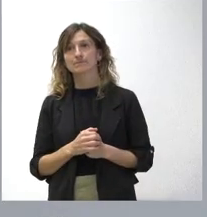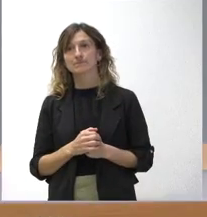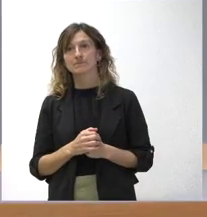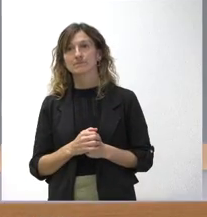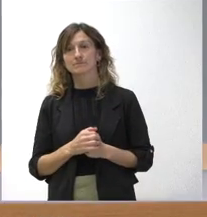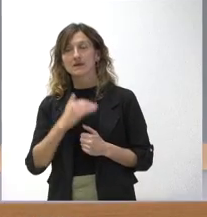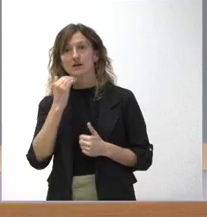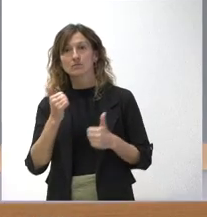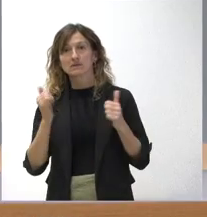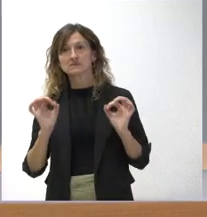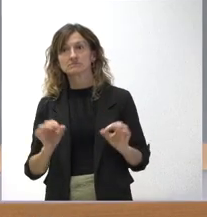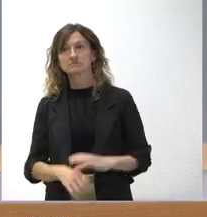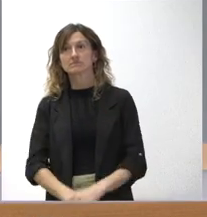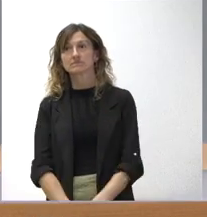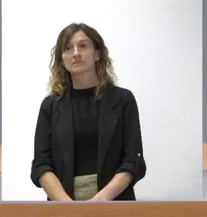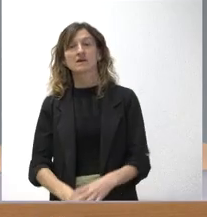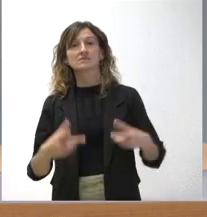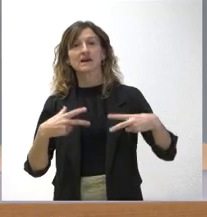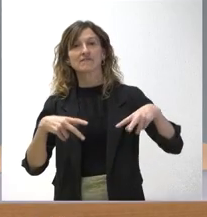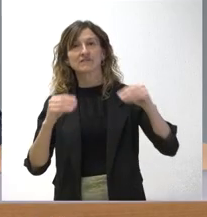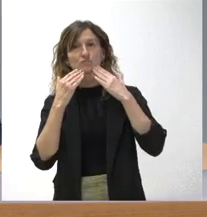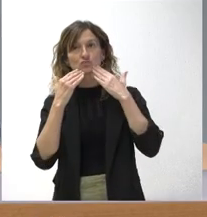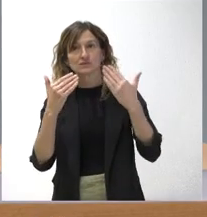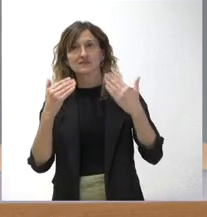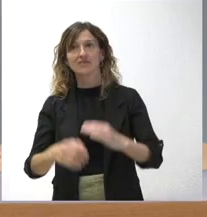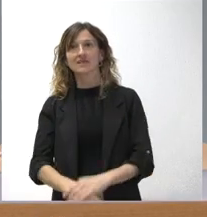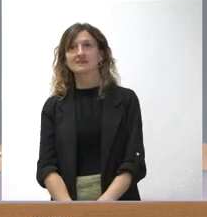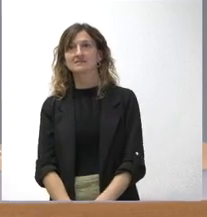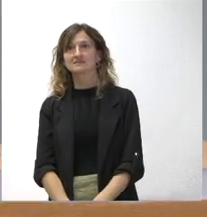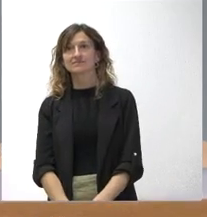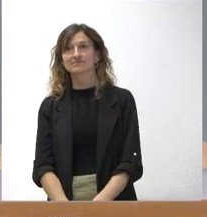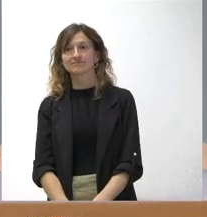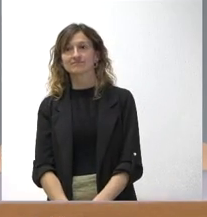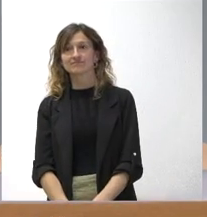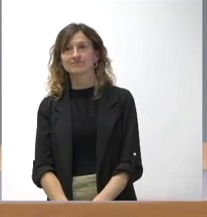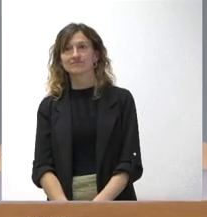¿Alguna pregunta más? Aquí terminamos. Gracias. Muchas gracias. Gracias.